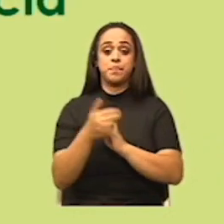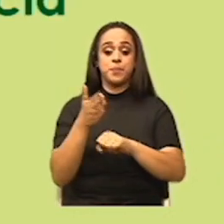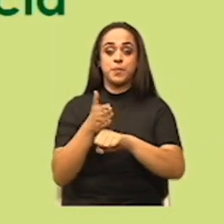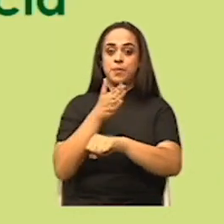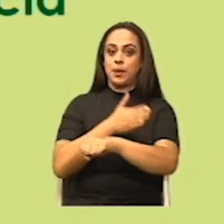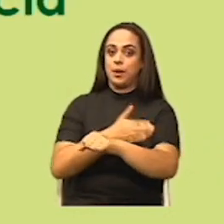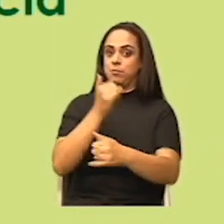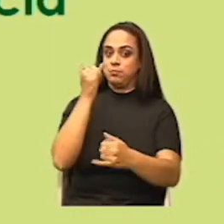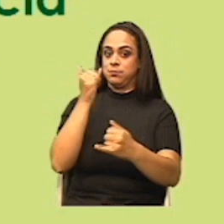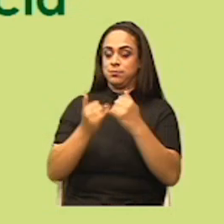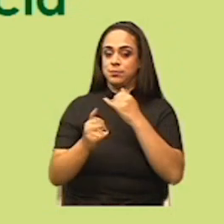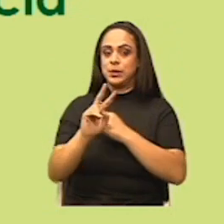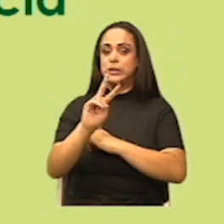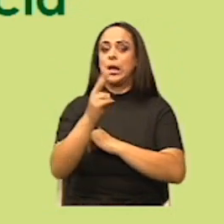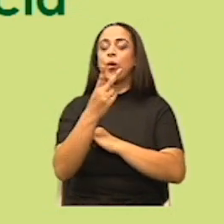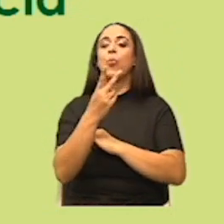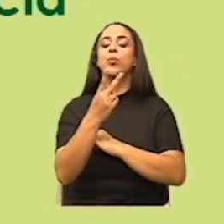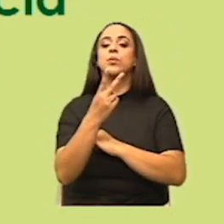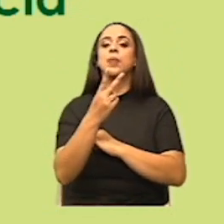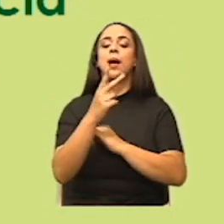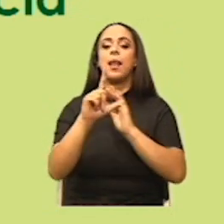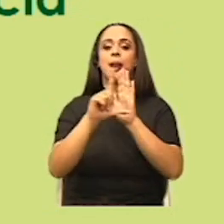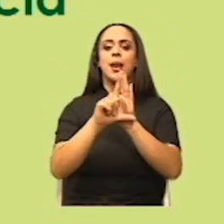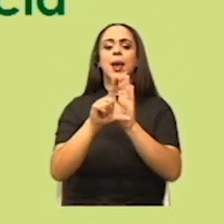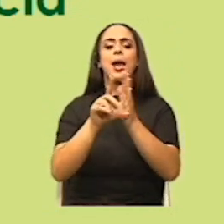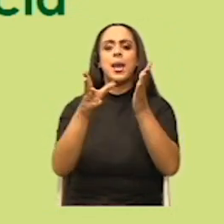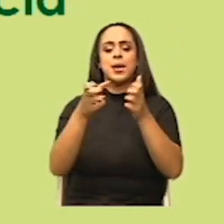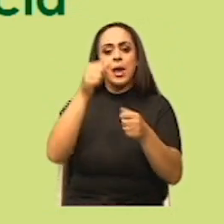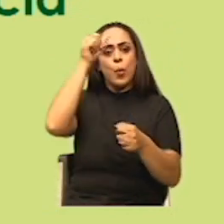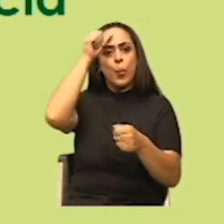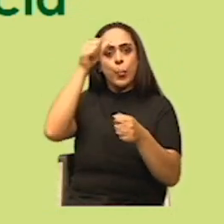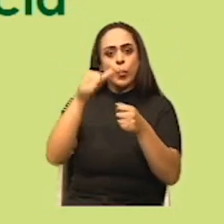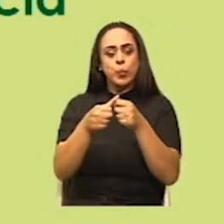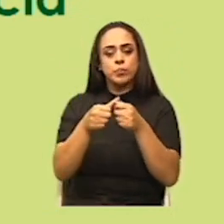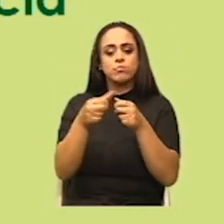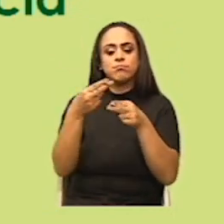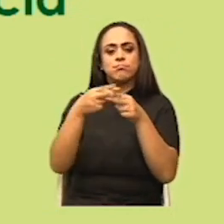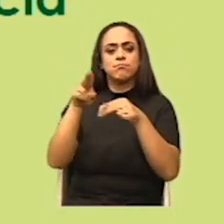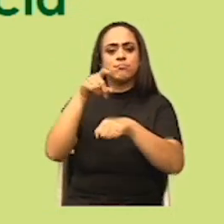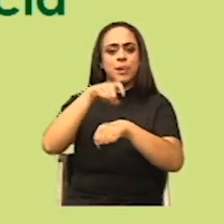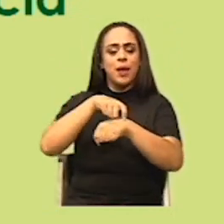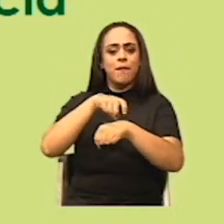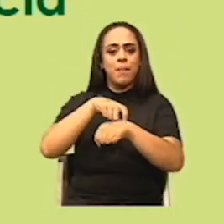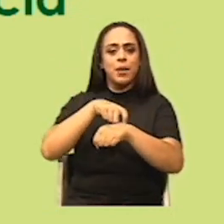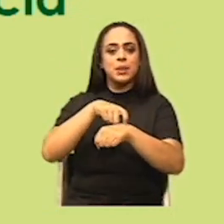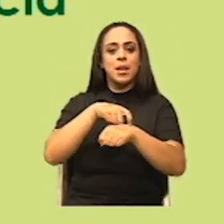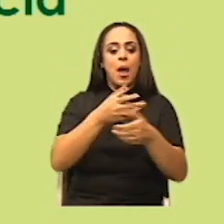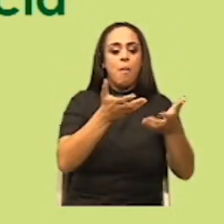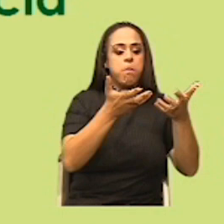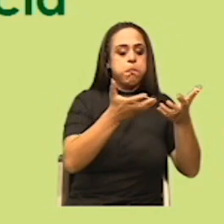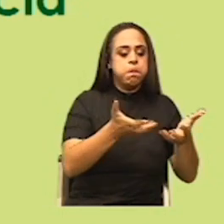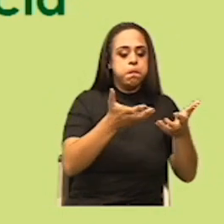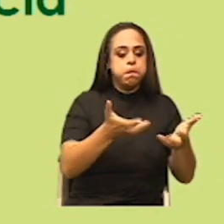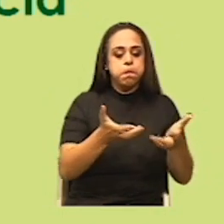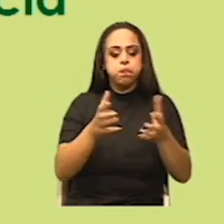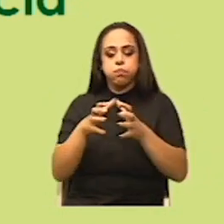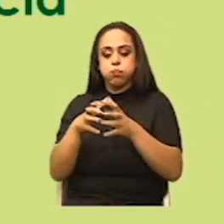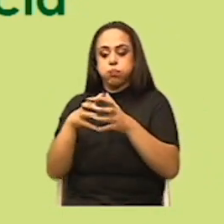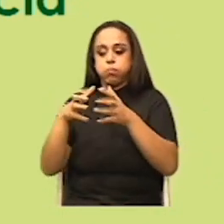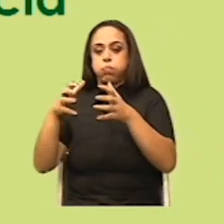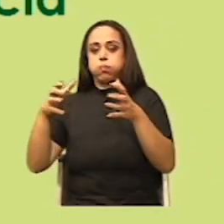con la segunda ley de Newton, quiero nada más recordarles brevemente que peso y masa no es lo mismo.